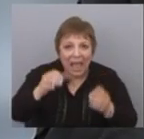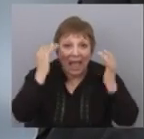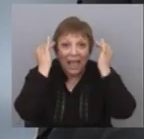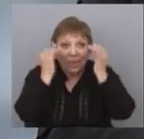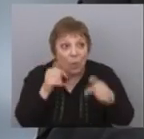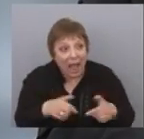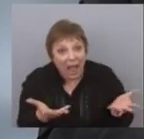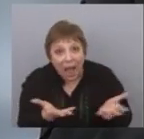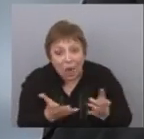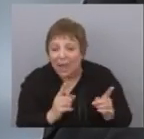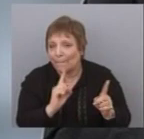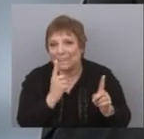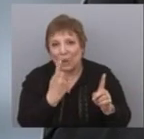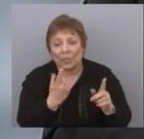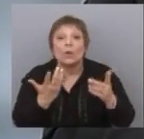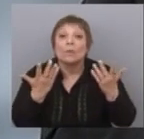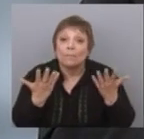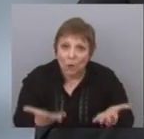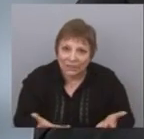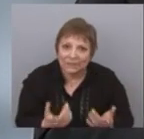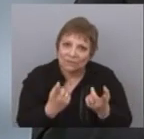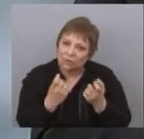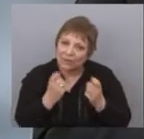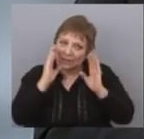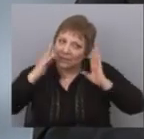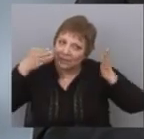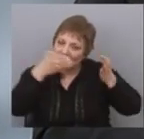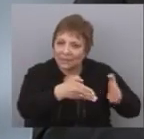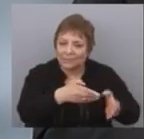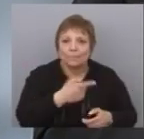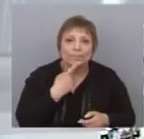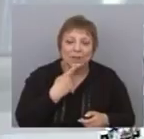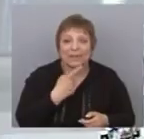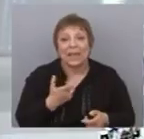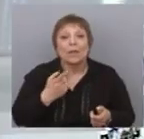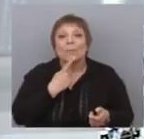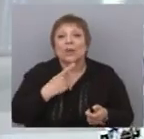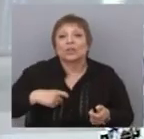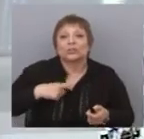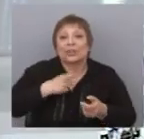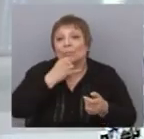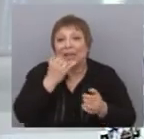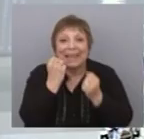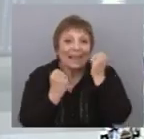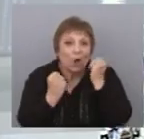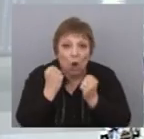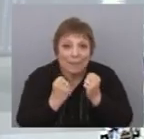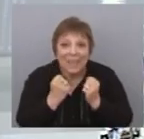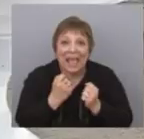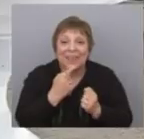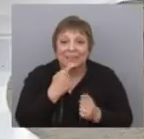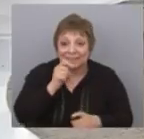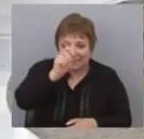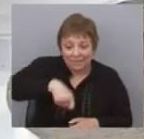en este momento es prioritaria y por eso el Frente Amplio hace esta fuerte apuesta. ¿Política social, por ejemplo, o economía social es inclusión financiera?